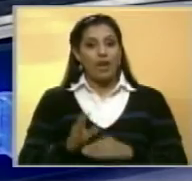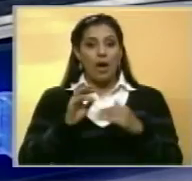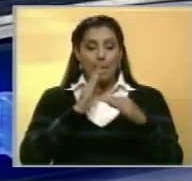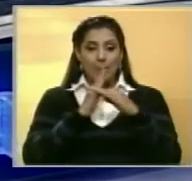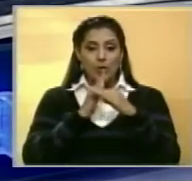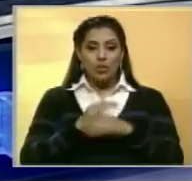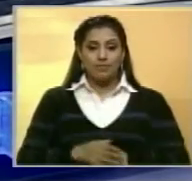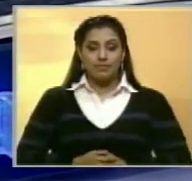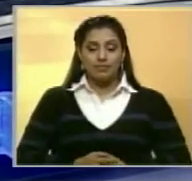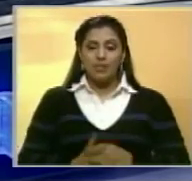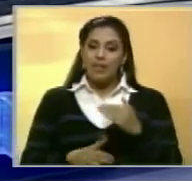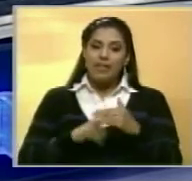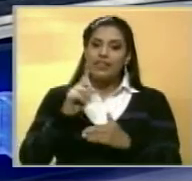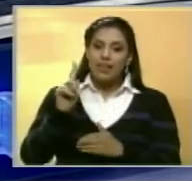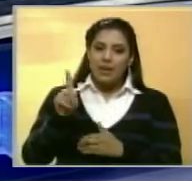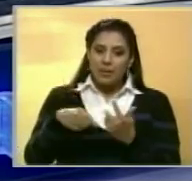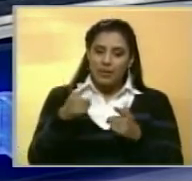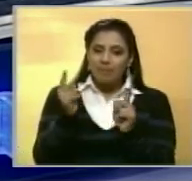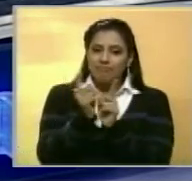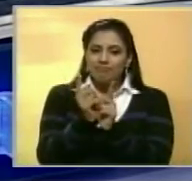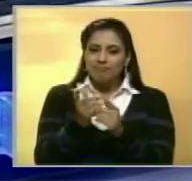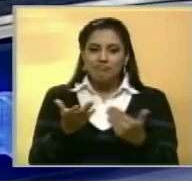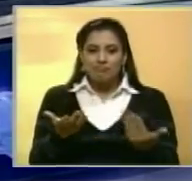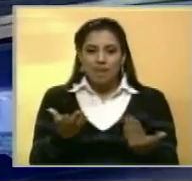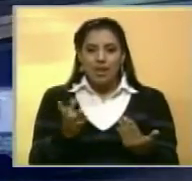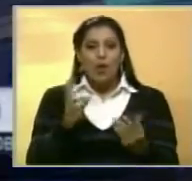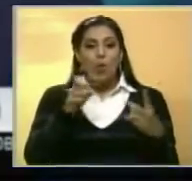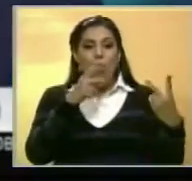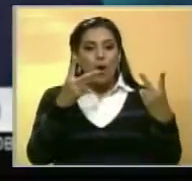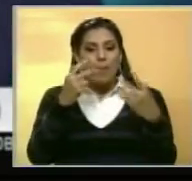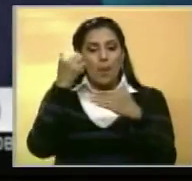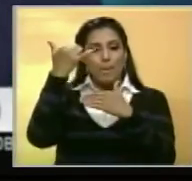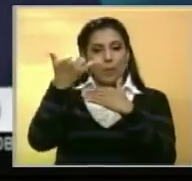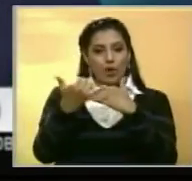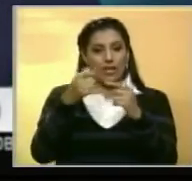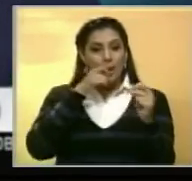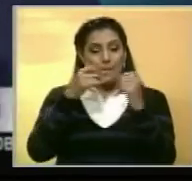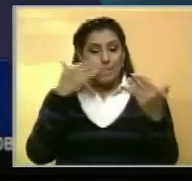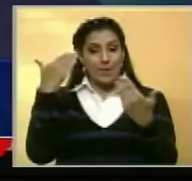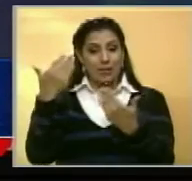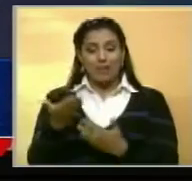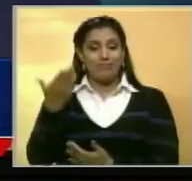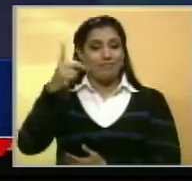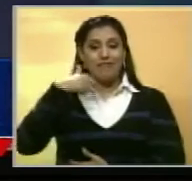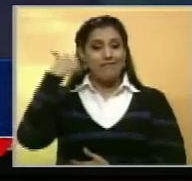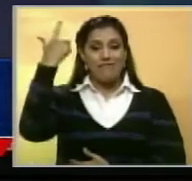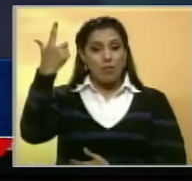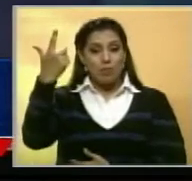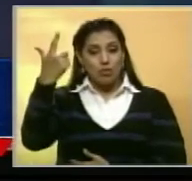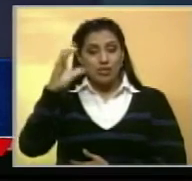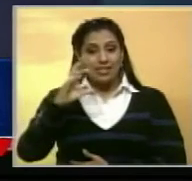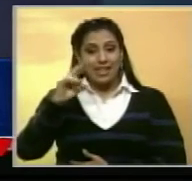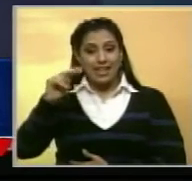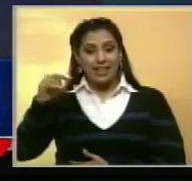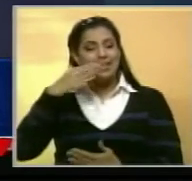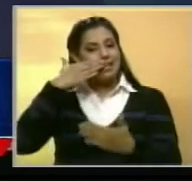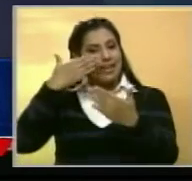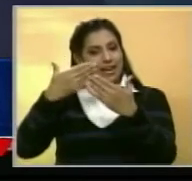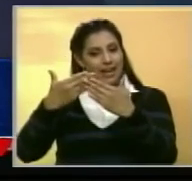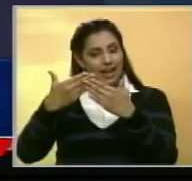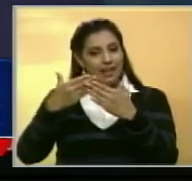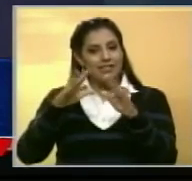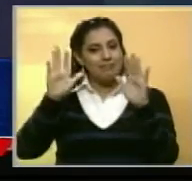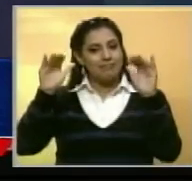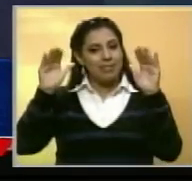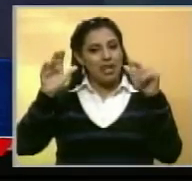vamos a la pausa. Así es, y en breve. Nuevos proyectos. Periodista de importante cadena de televisión agradece y